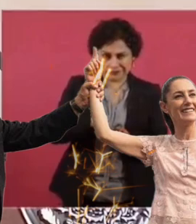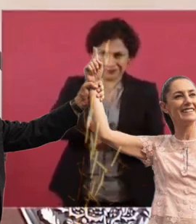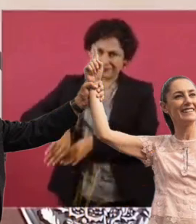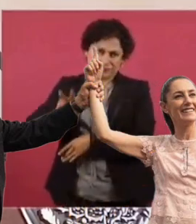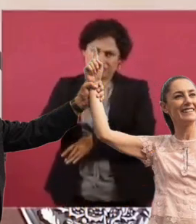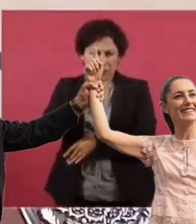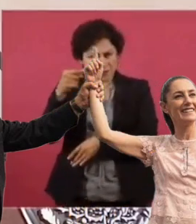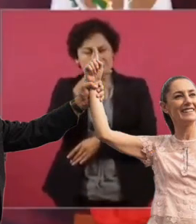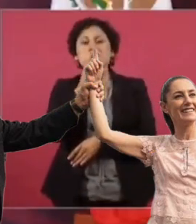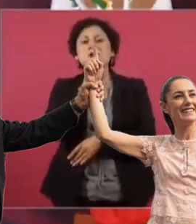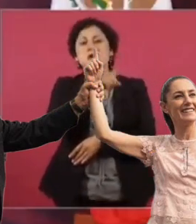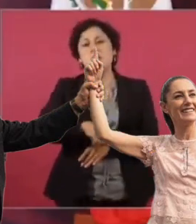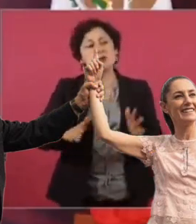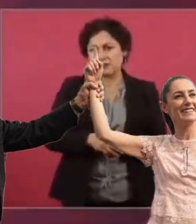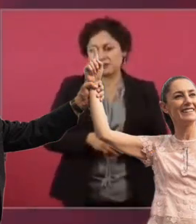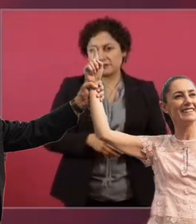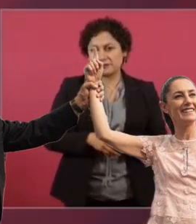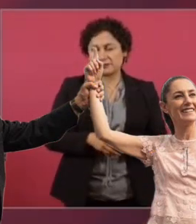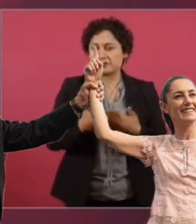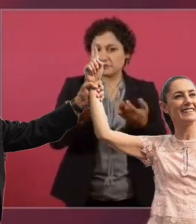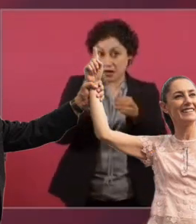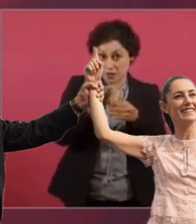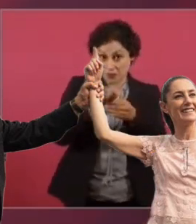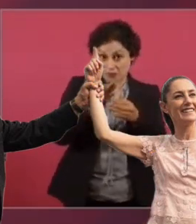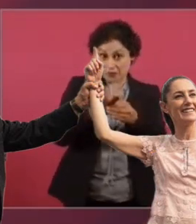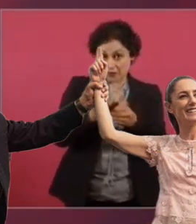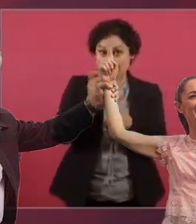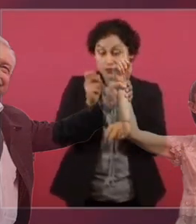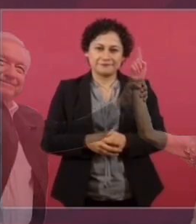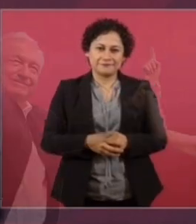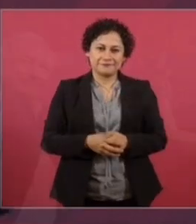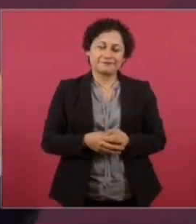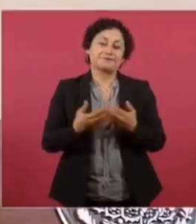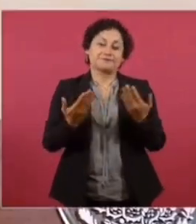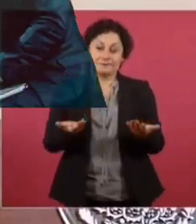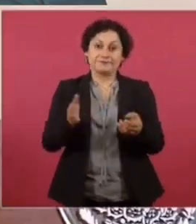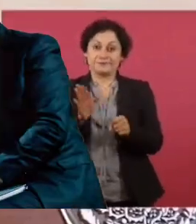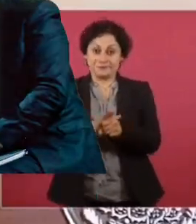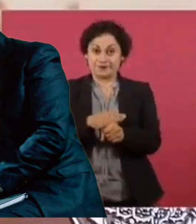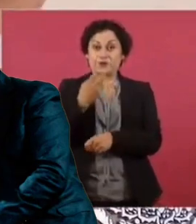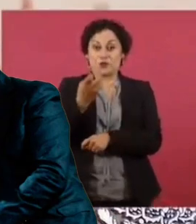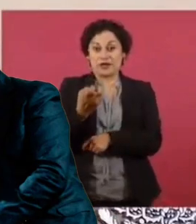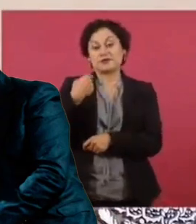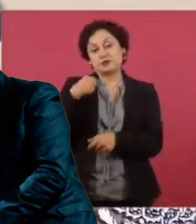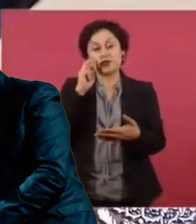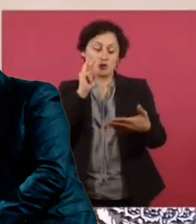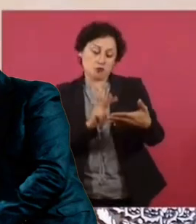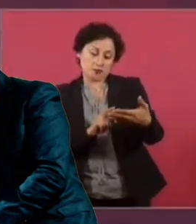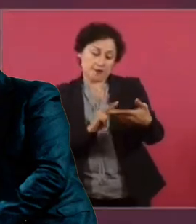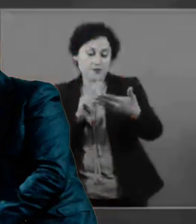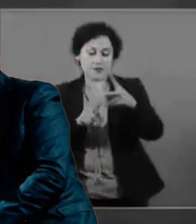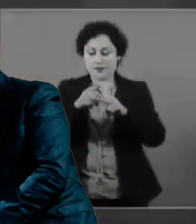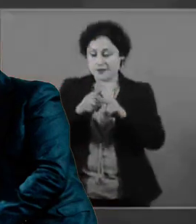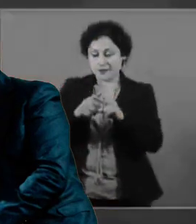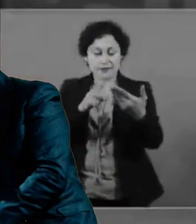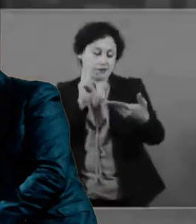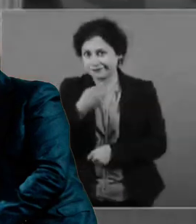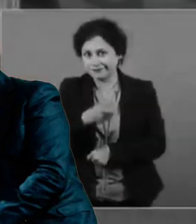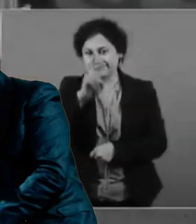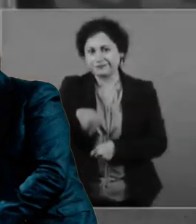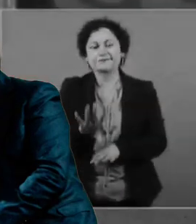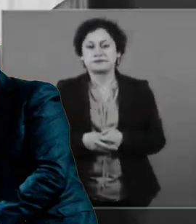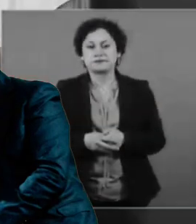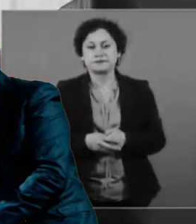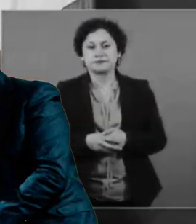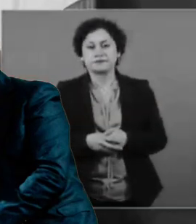Siempre. Y lo que vimos ahora, una comedia. Una farsa. Entonces, veía yo las encuestas, ¿no? Como yo ya padecí eso. Una vez